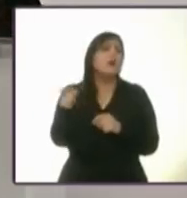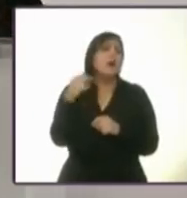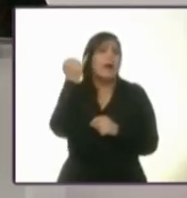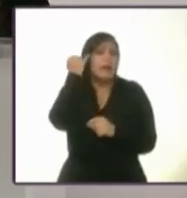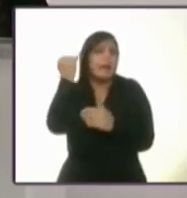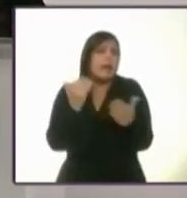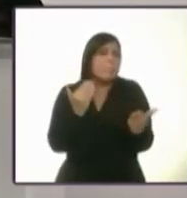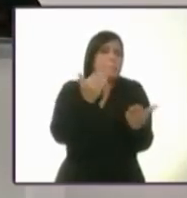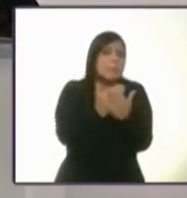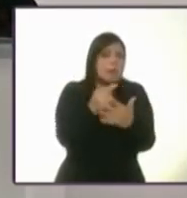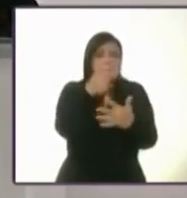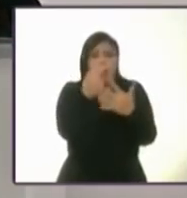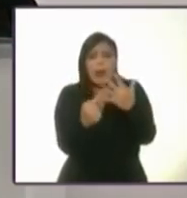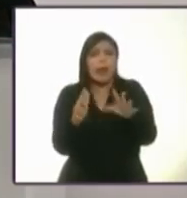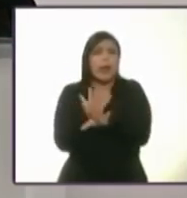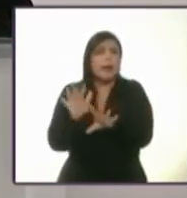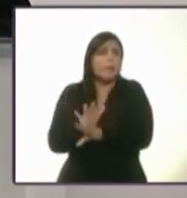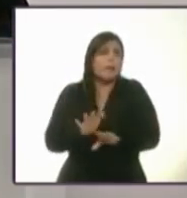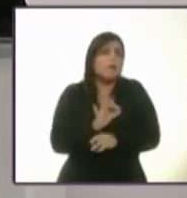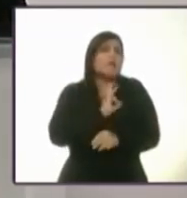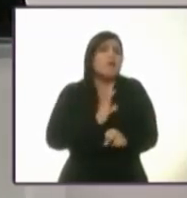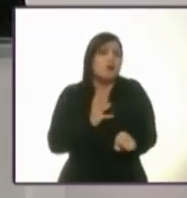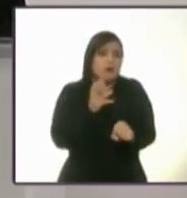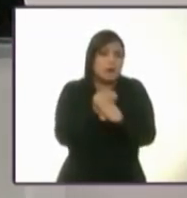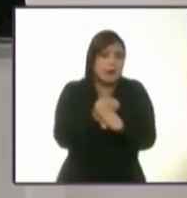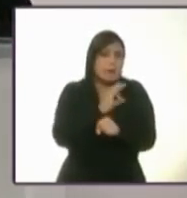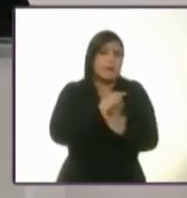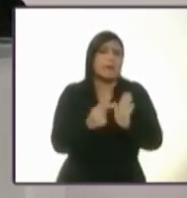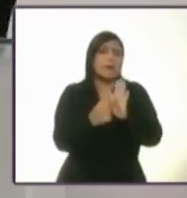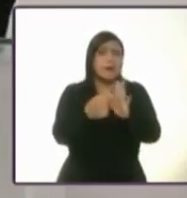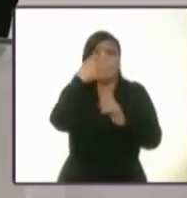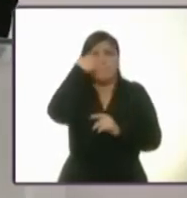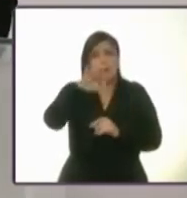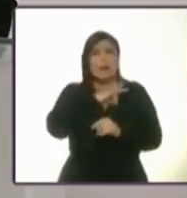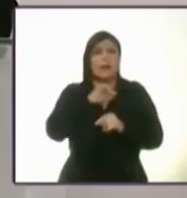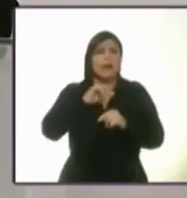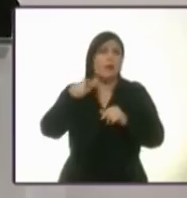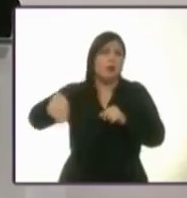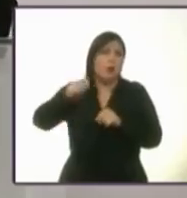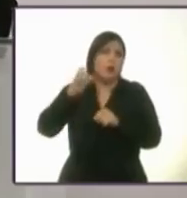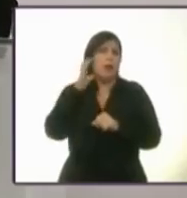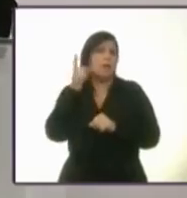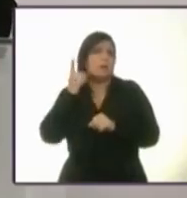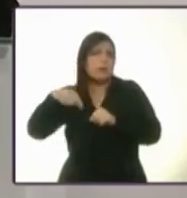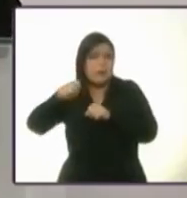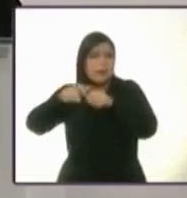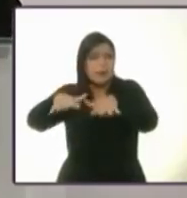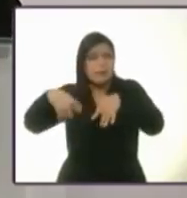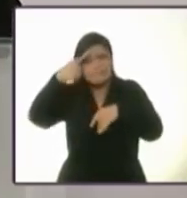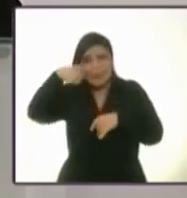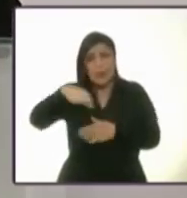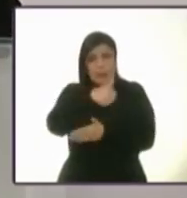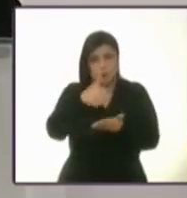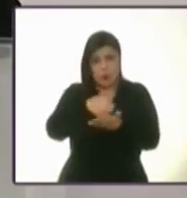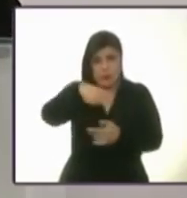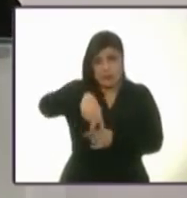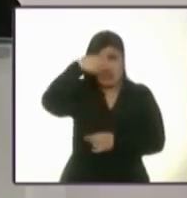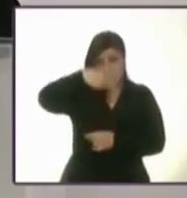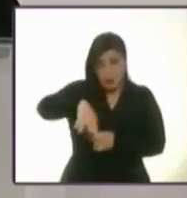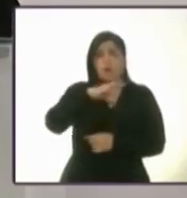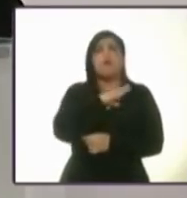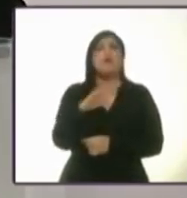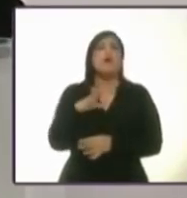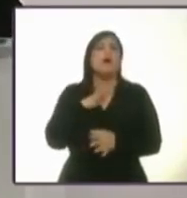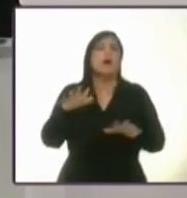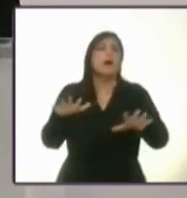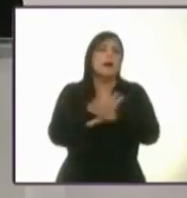¿Qué reformas presentaría usted ante la Asamblea Legislativa para que los capitalinos contemos con una